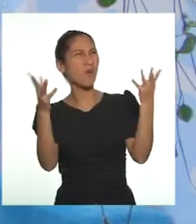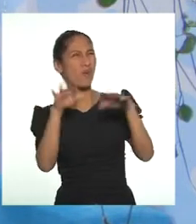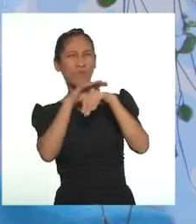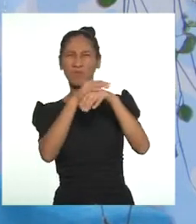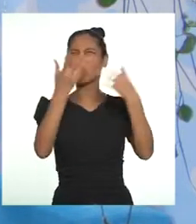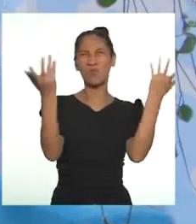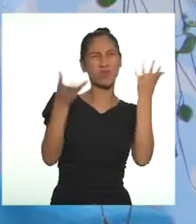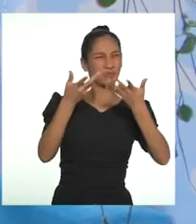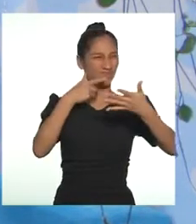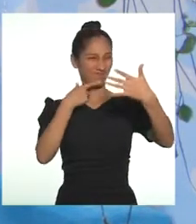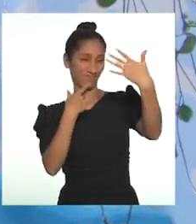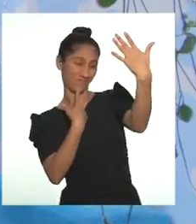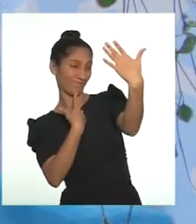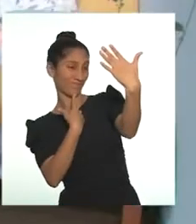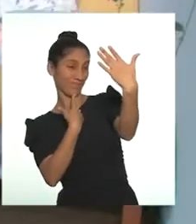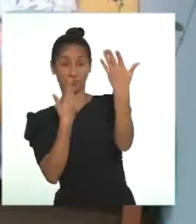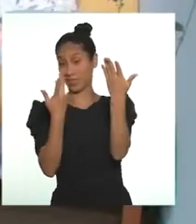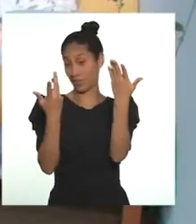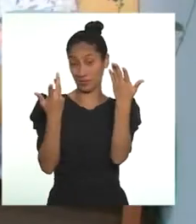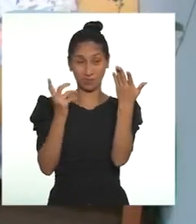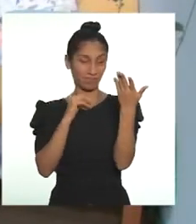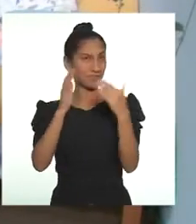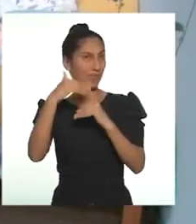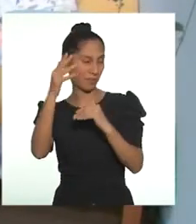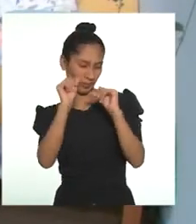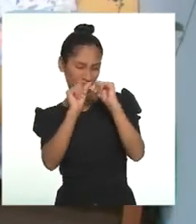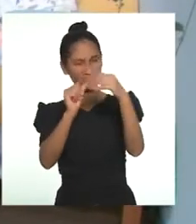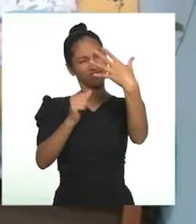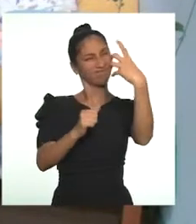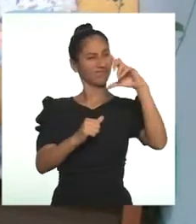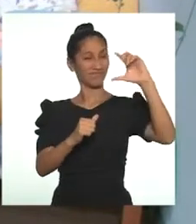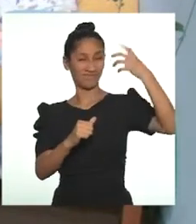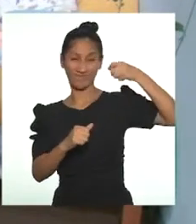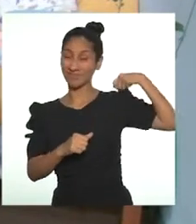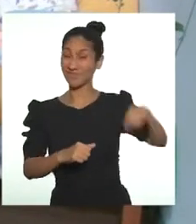Challenge, bueno, luego sigo con esto,